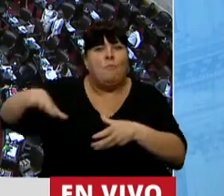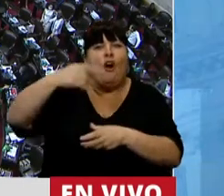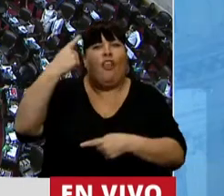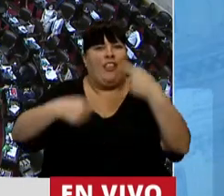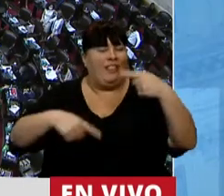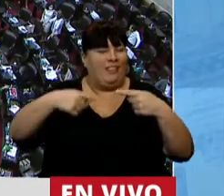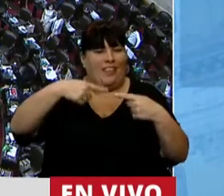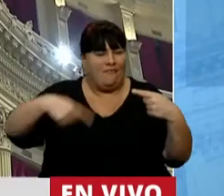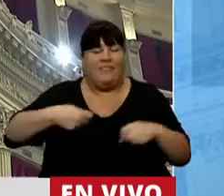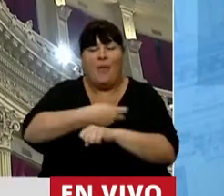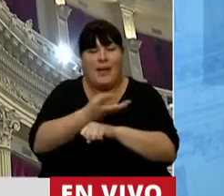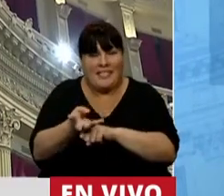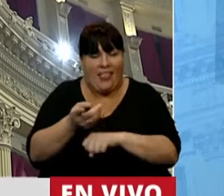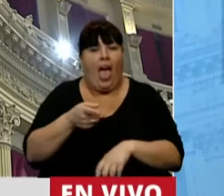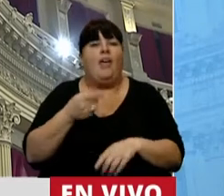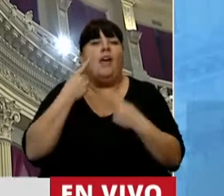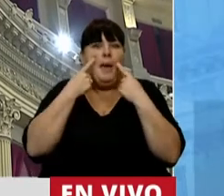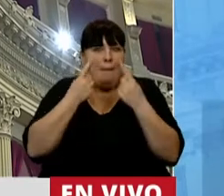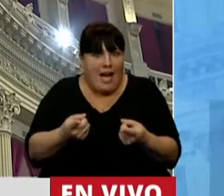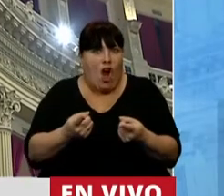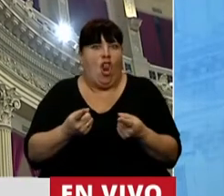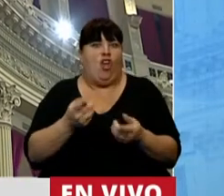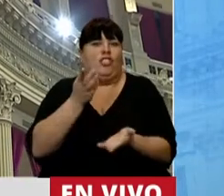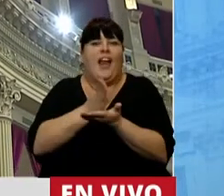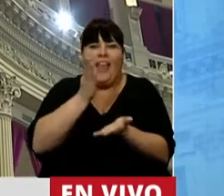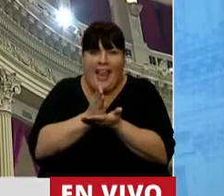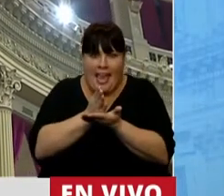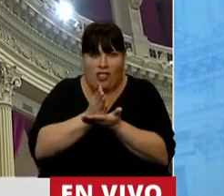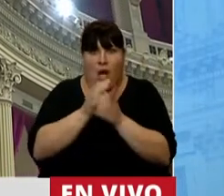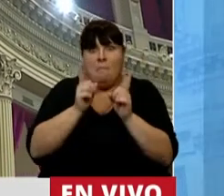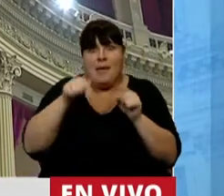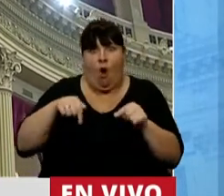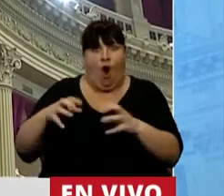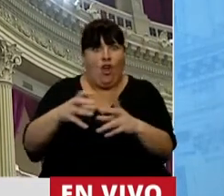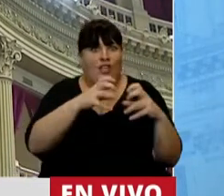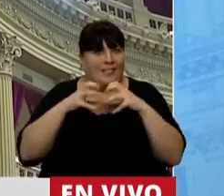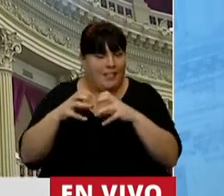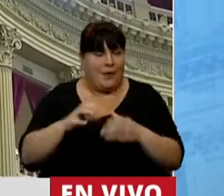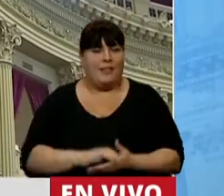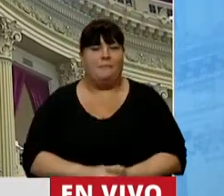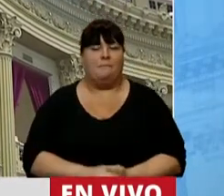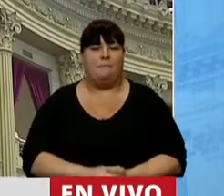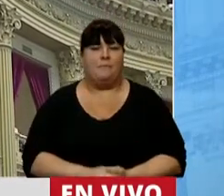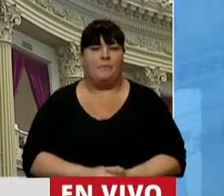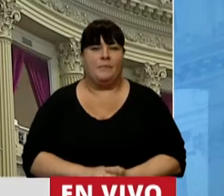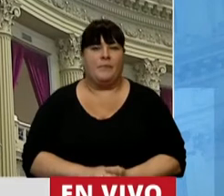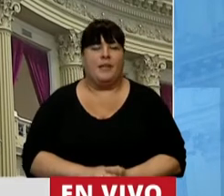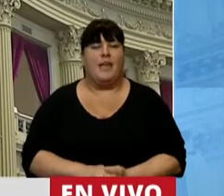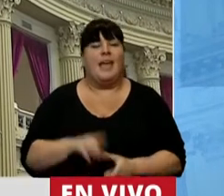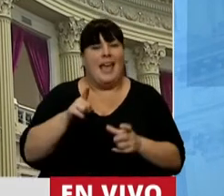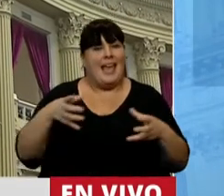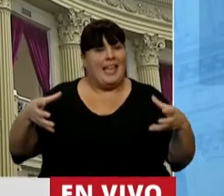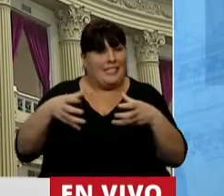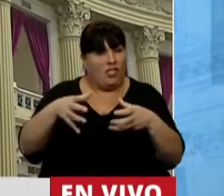diversidad por el reconocimiento de derechos como el que estamos tratando hoy. A esos